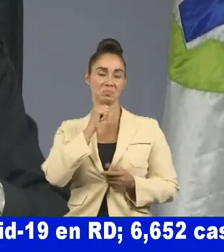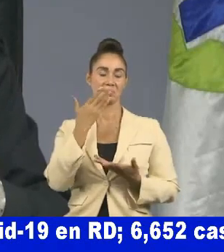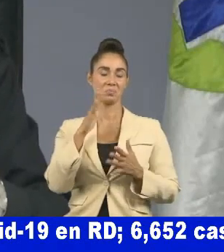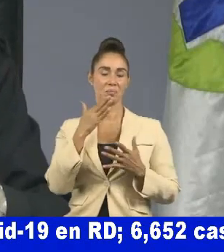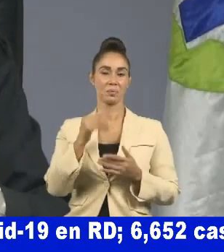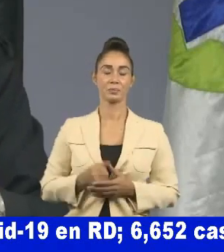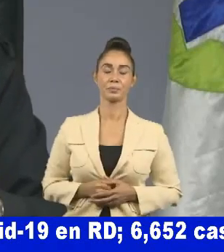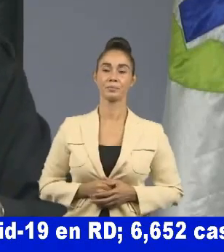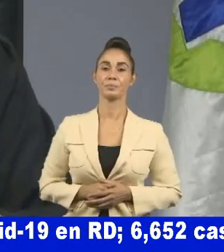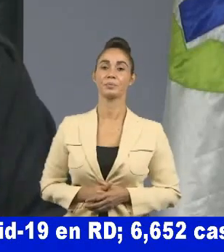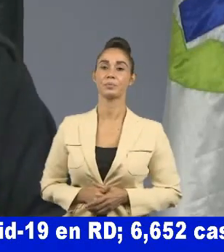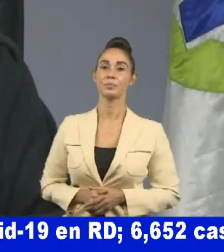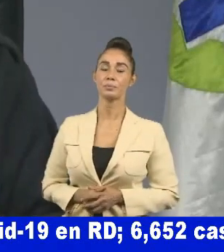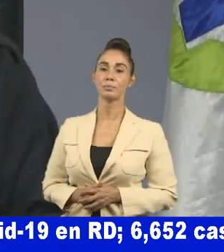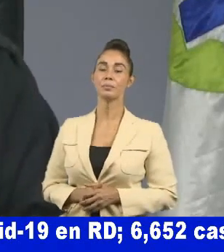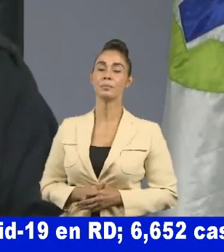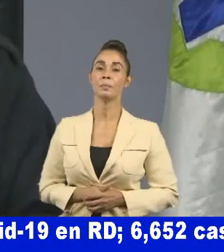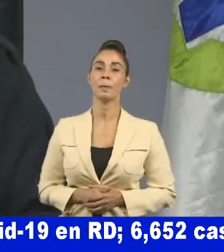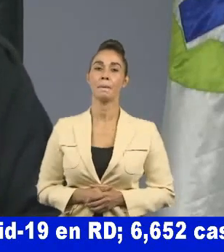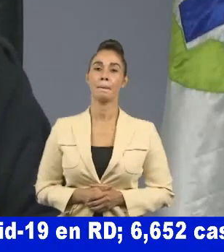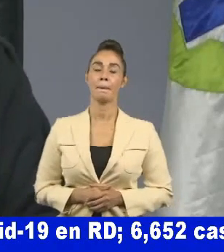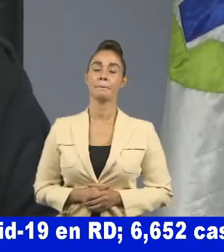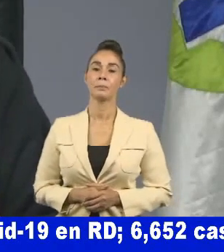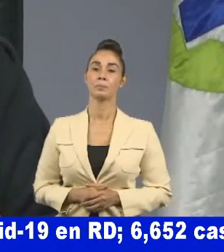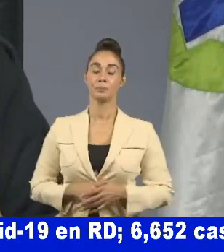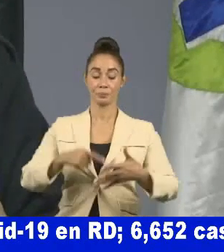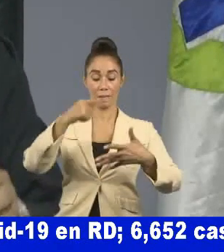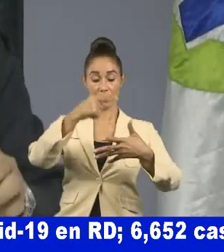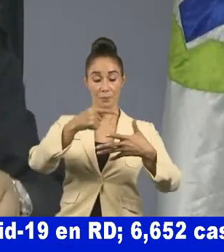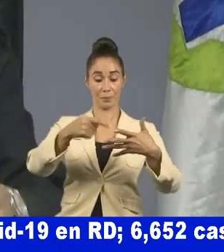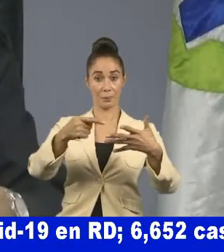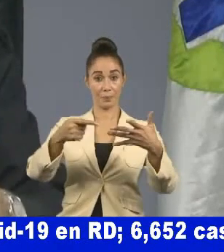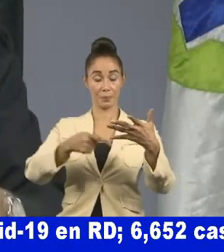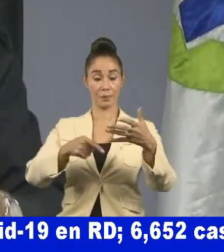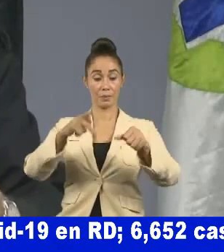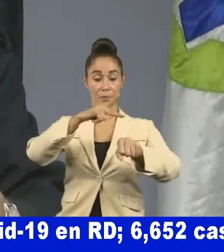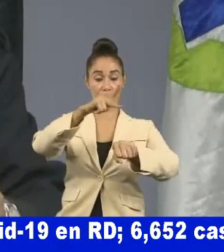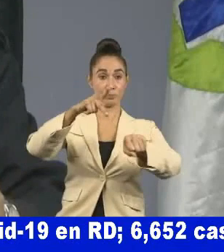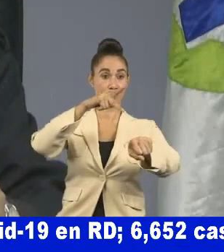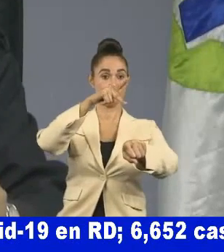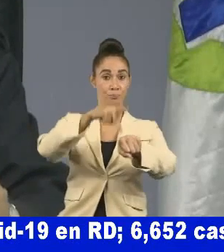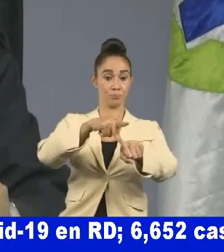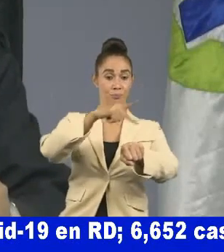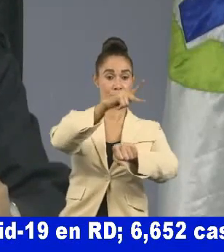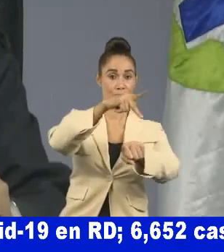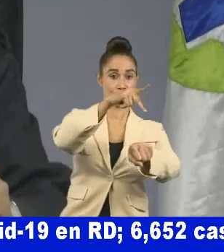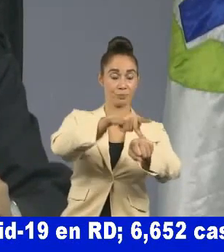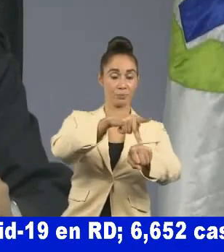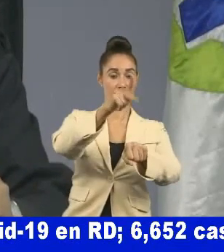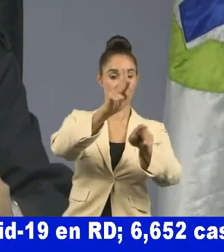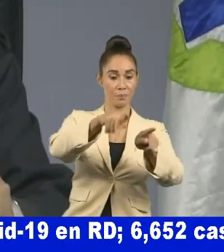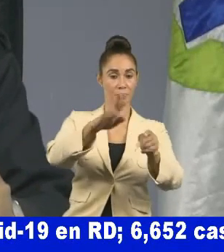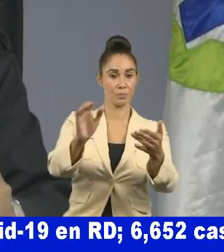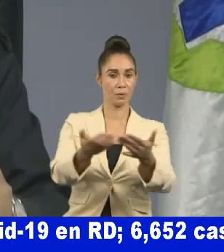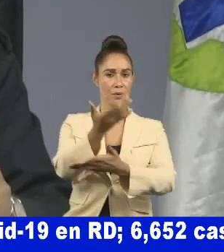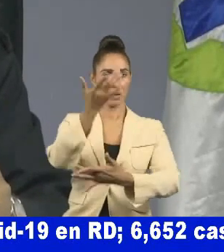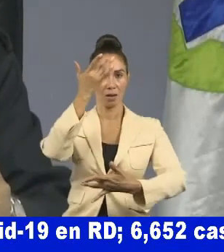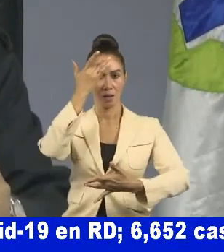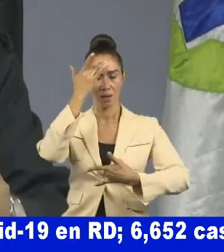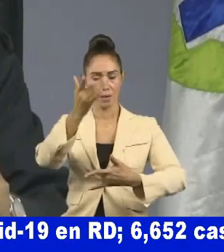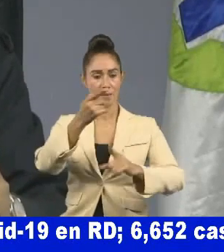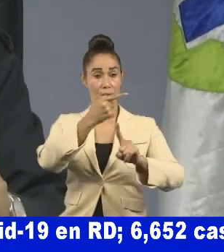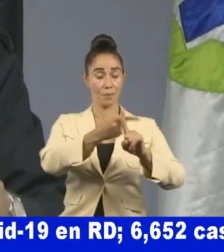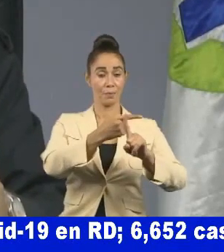El detalle por provincia de los casos nuevos registrados